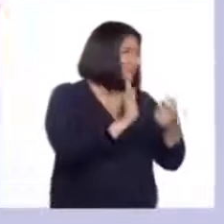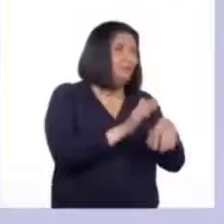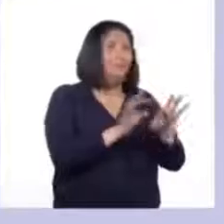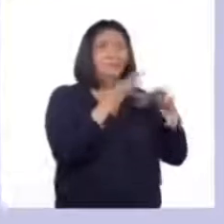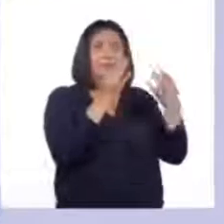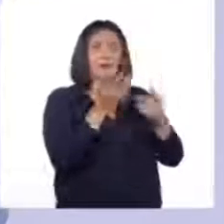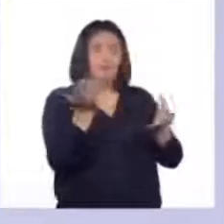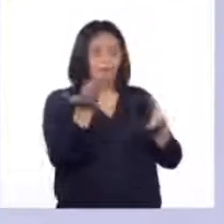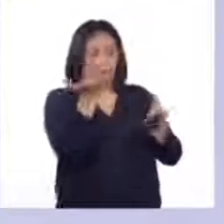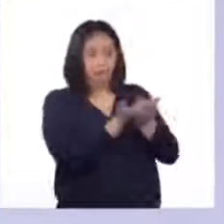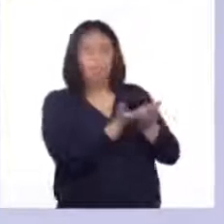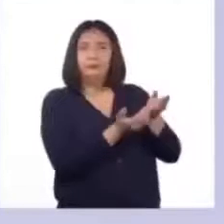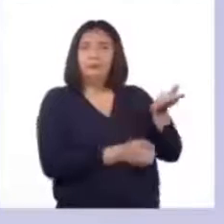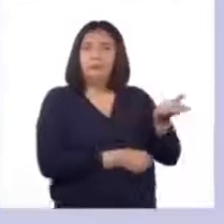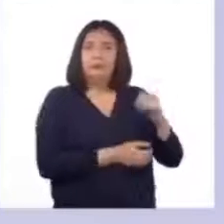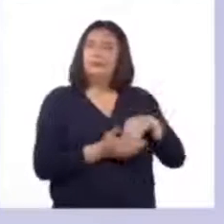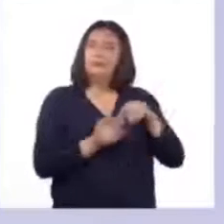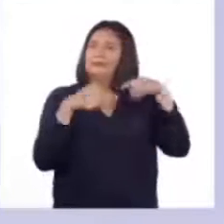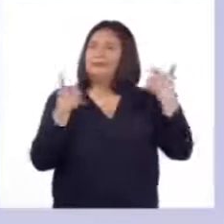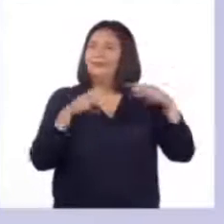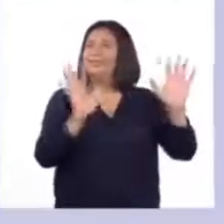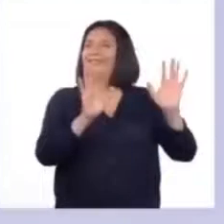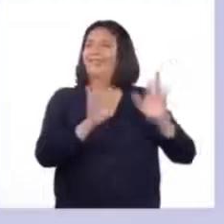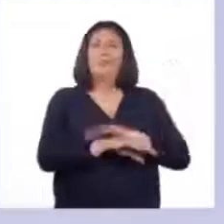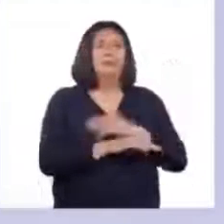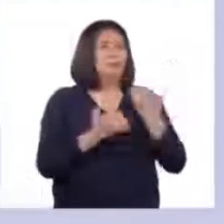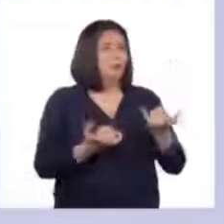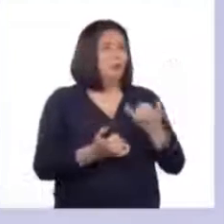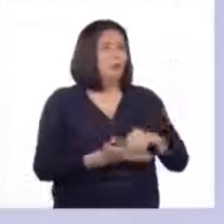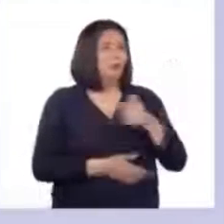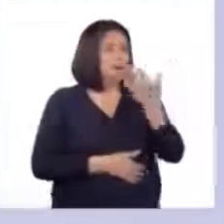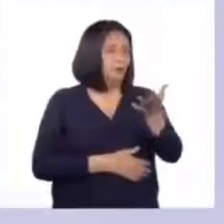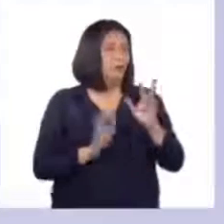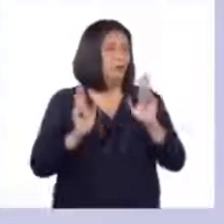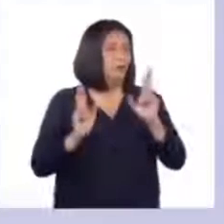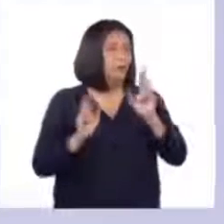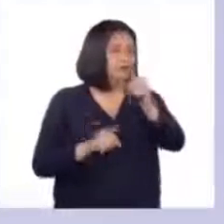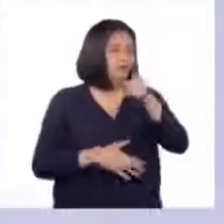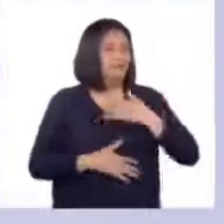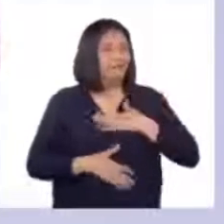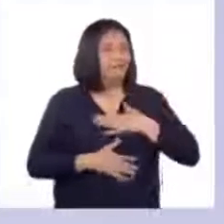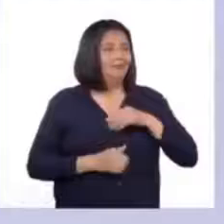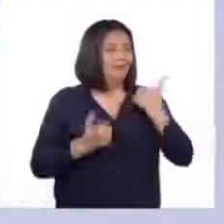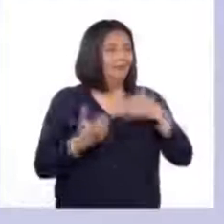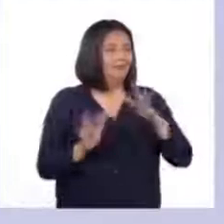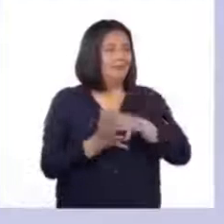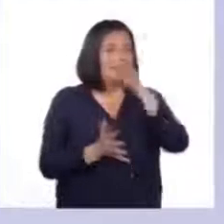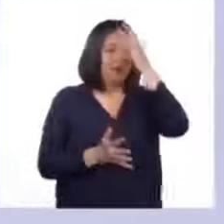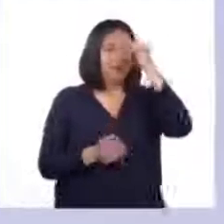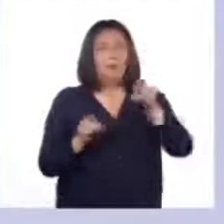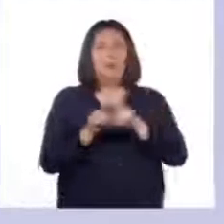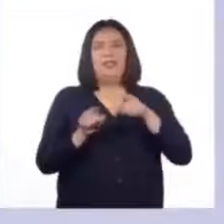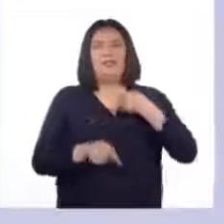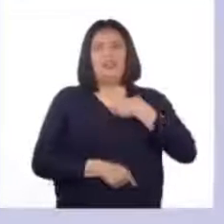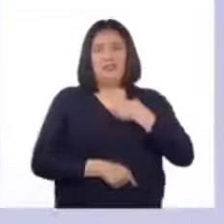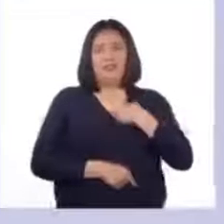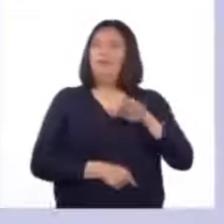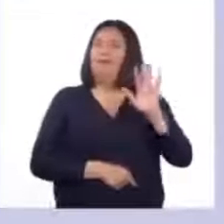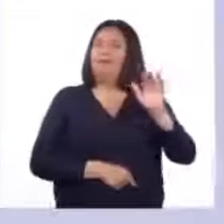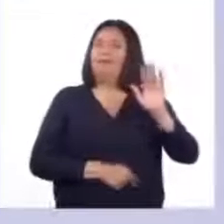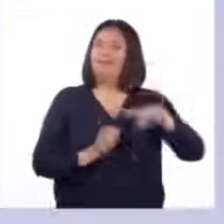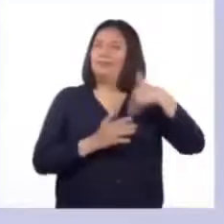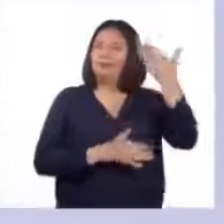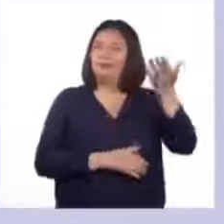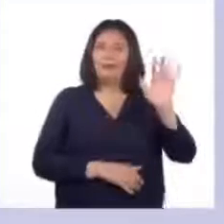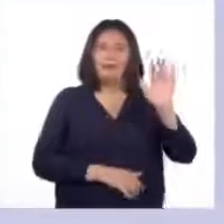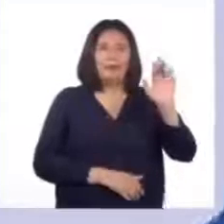en su portafolio. Esto ha sido todo por hoy chicos y chicas y espero que se hayan divertido y hayan aprendido tanto como yo. Nos vemos hasta